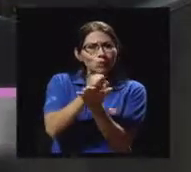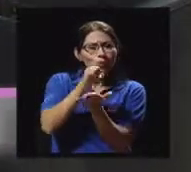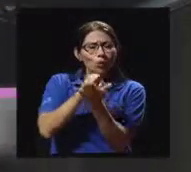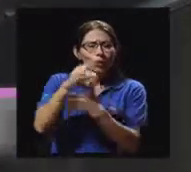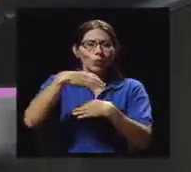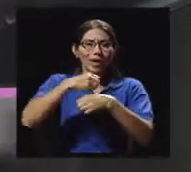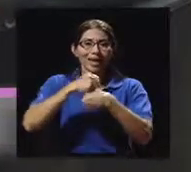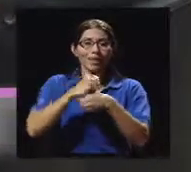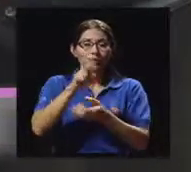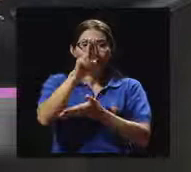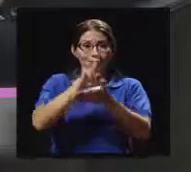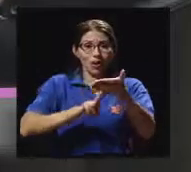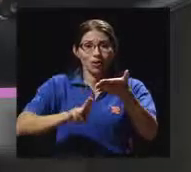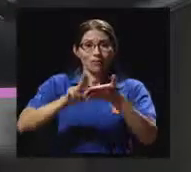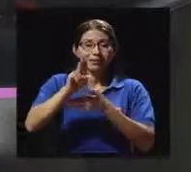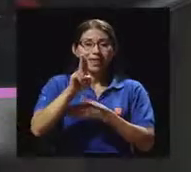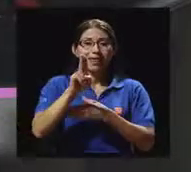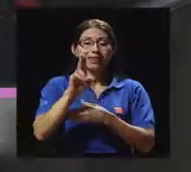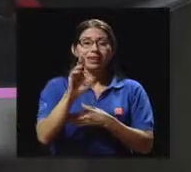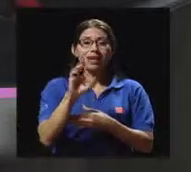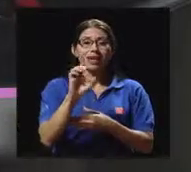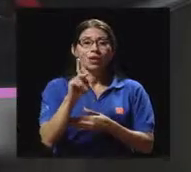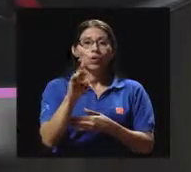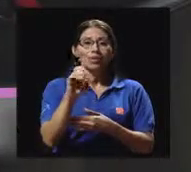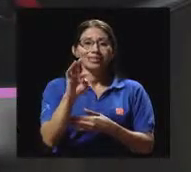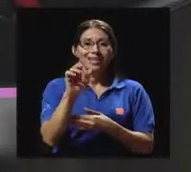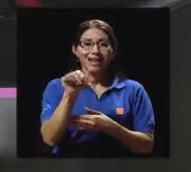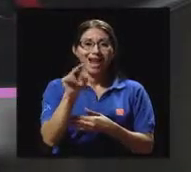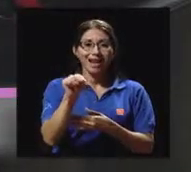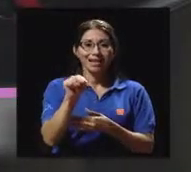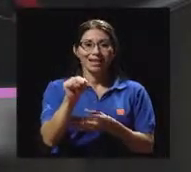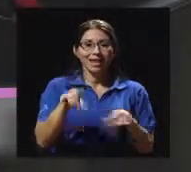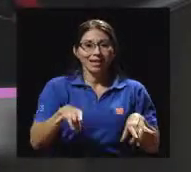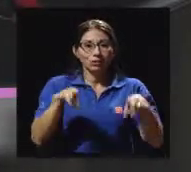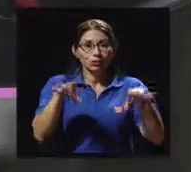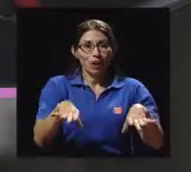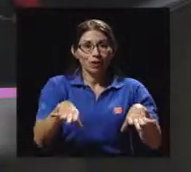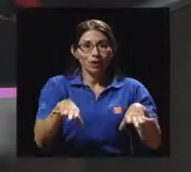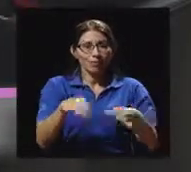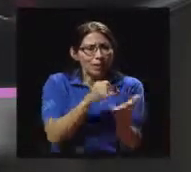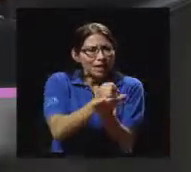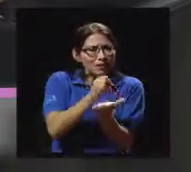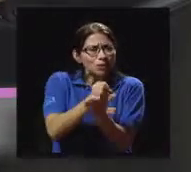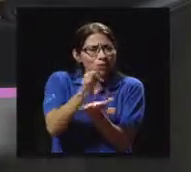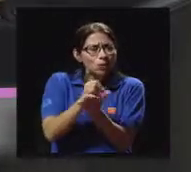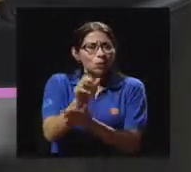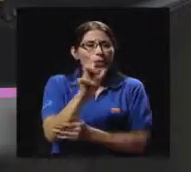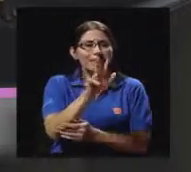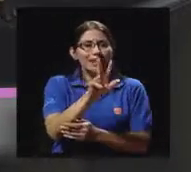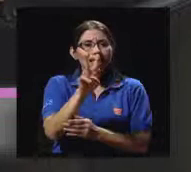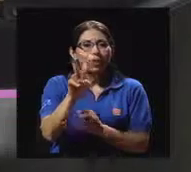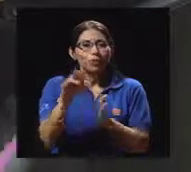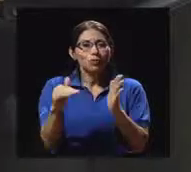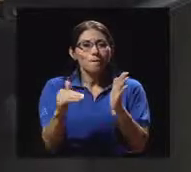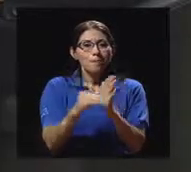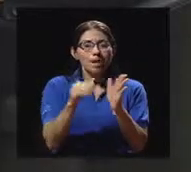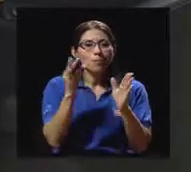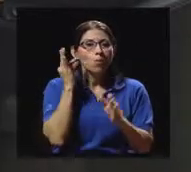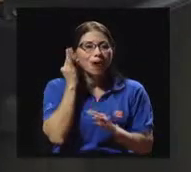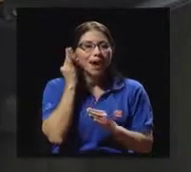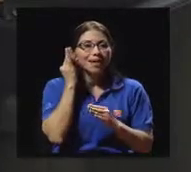Queensland, en Australia, este estudio realizado en 32 mil mujeres, después de los 30 años de edad,